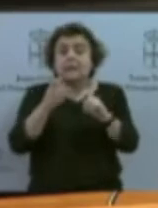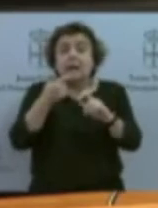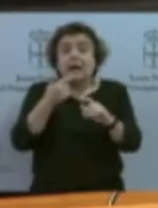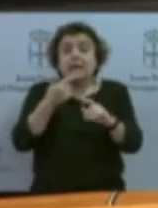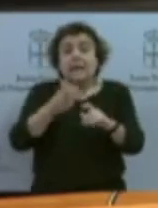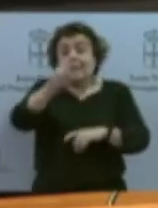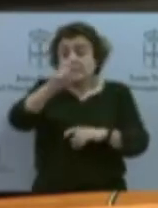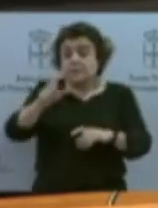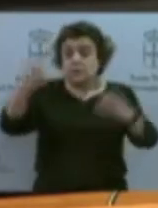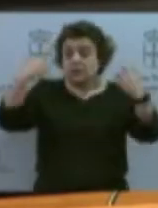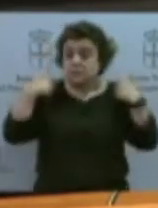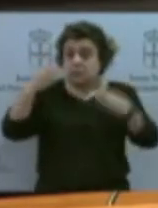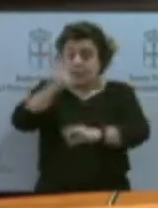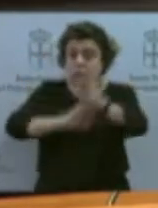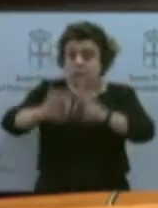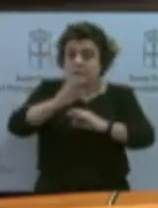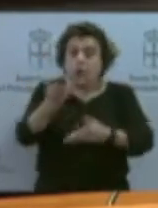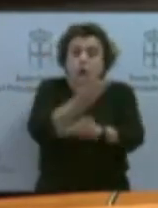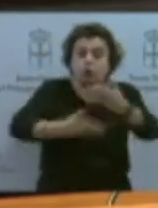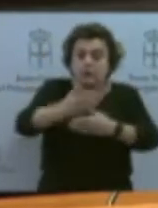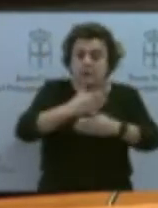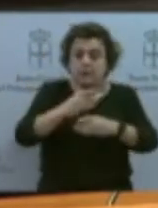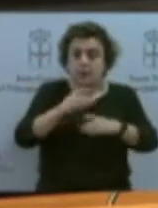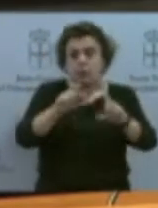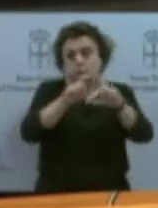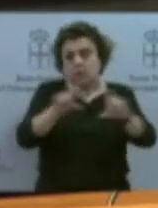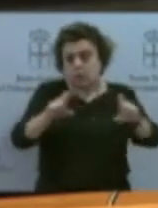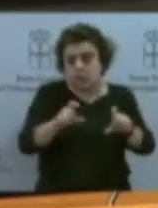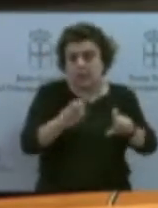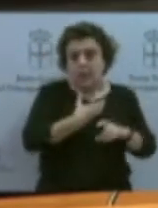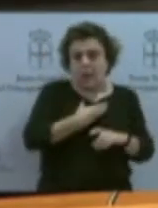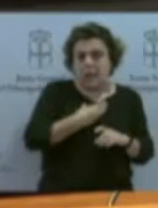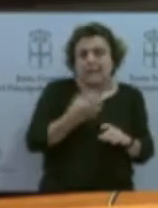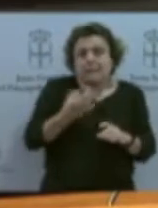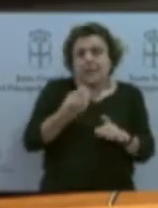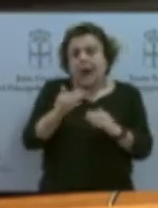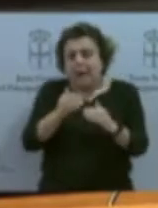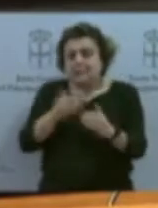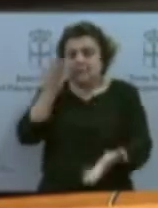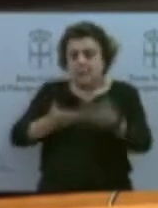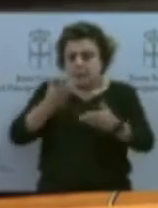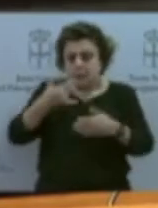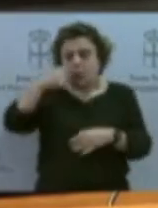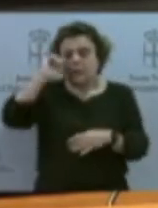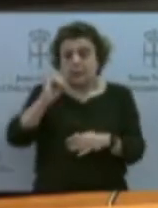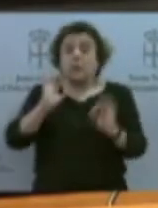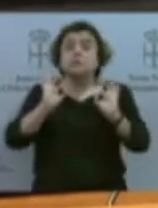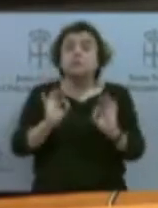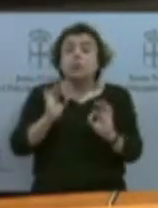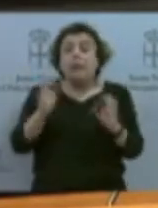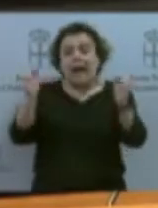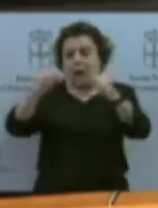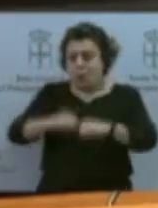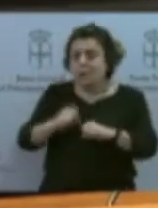locales, deberán hacer una evaluación de riesgo del mismo. Por lo tanto, estamos de acuerdo. Pero tengo que decir que las nuestras reuniones con los sectores